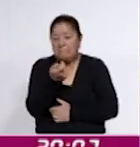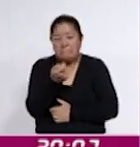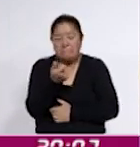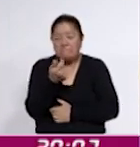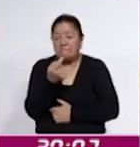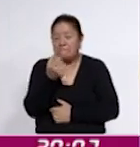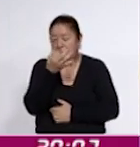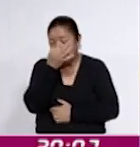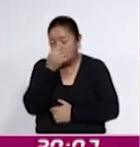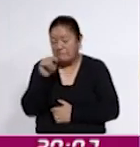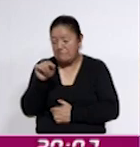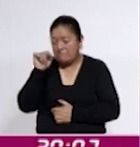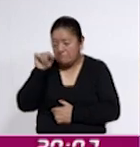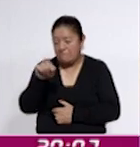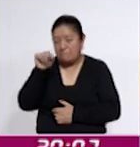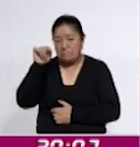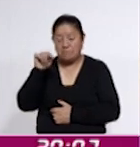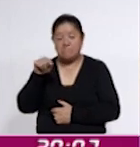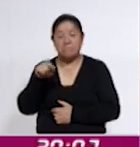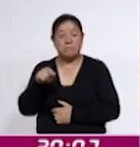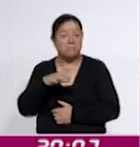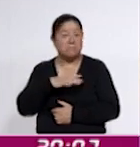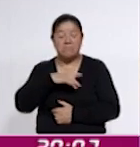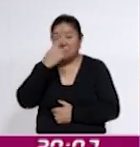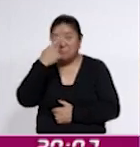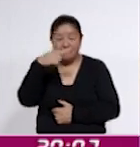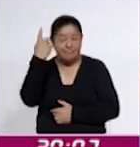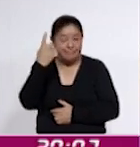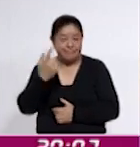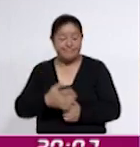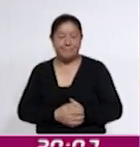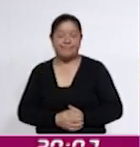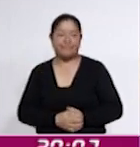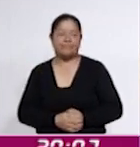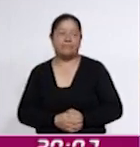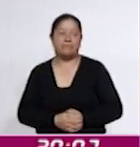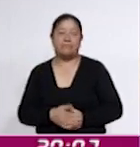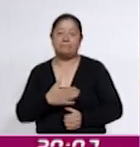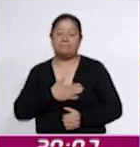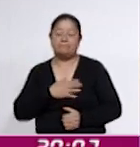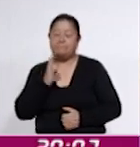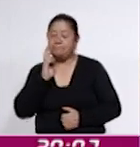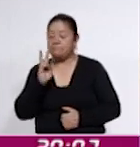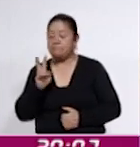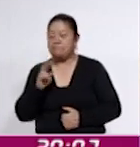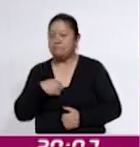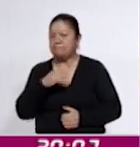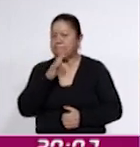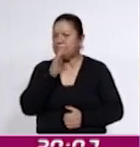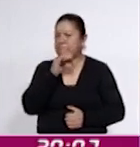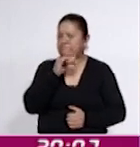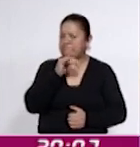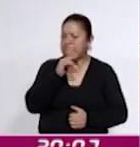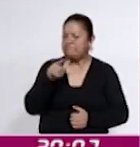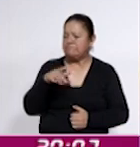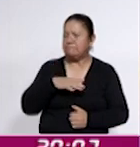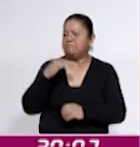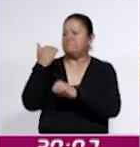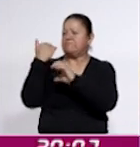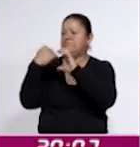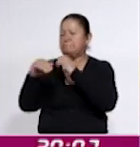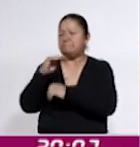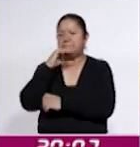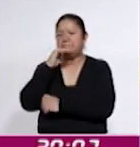pequeños programas que son tan sencillos de operar, nos imposibilitamos mandar un mensaje, mandar una foto,